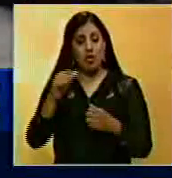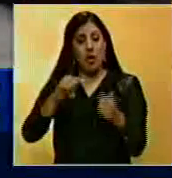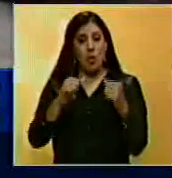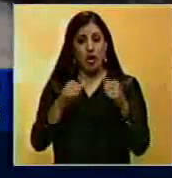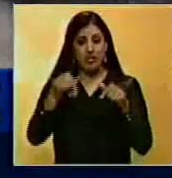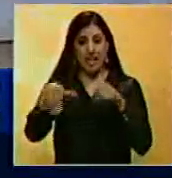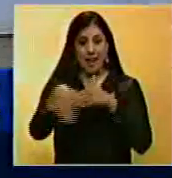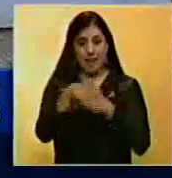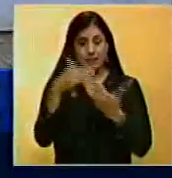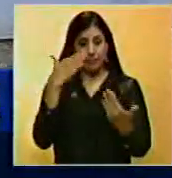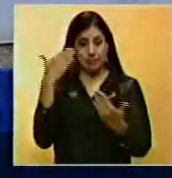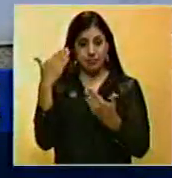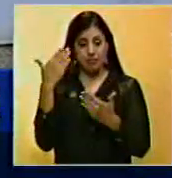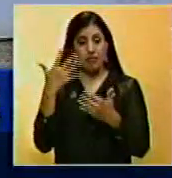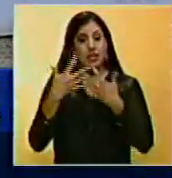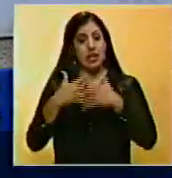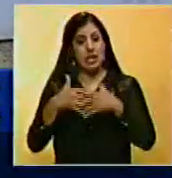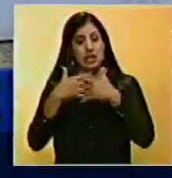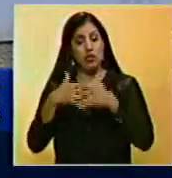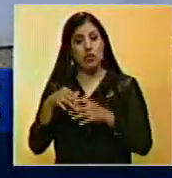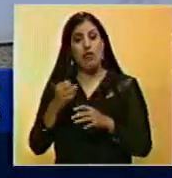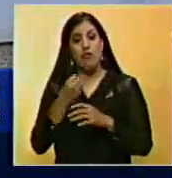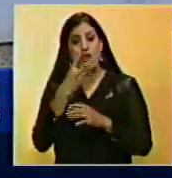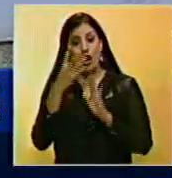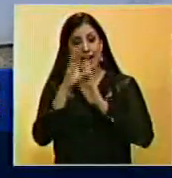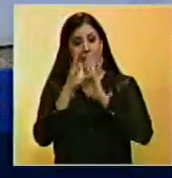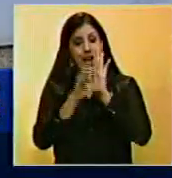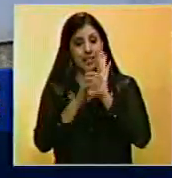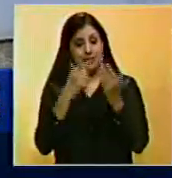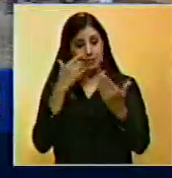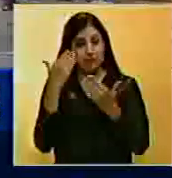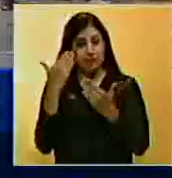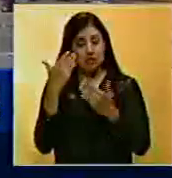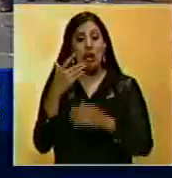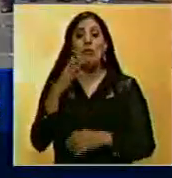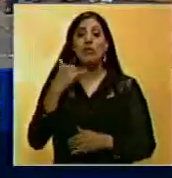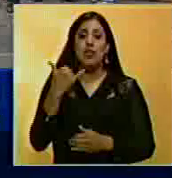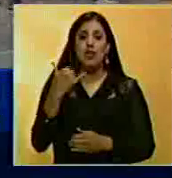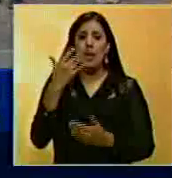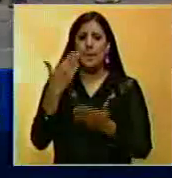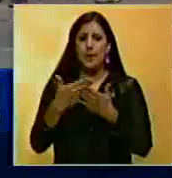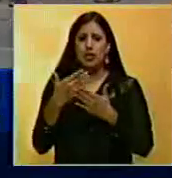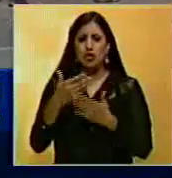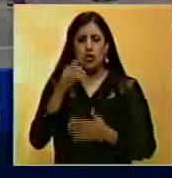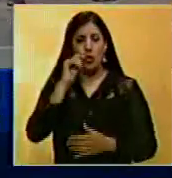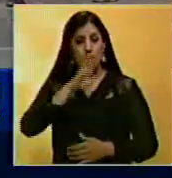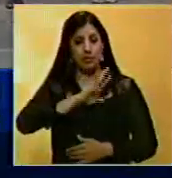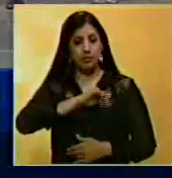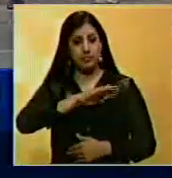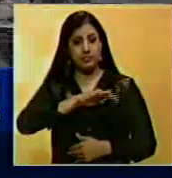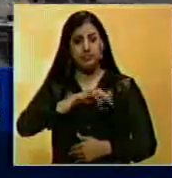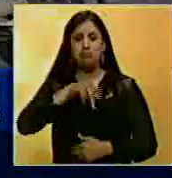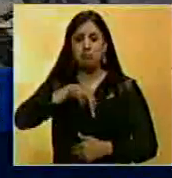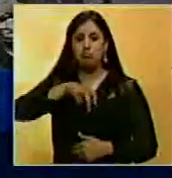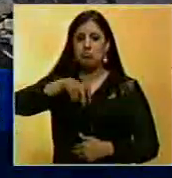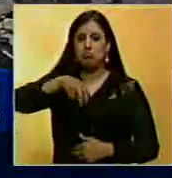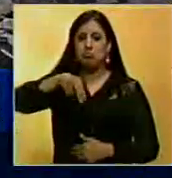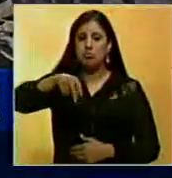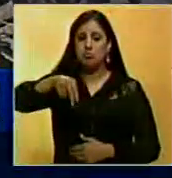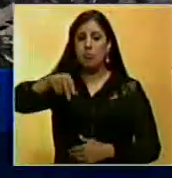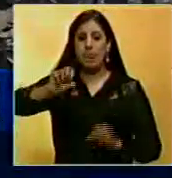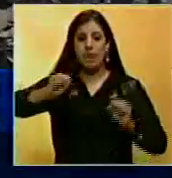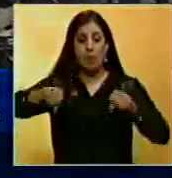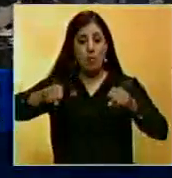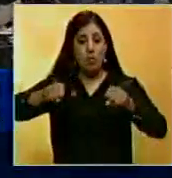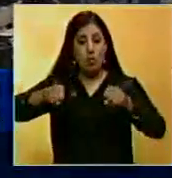comenzó en esta calle de la zona industrial de Los Flores de Catia. Según testigos, el detective Siol Winguin circulaba por esta vía en